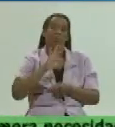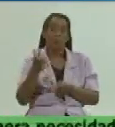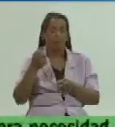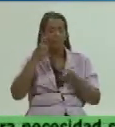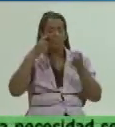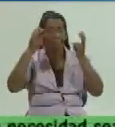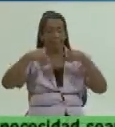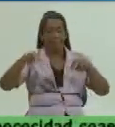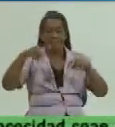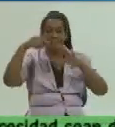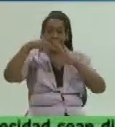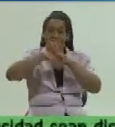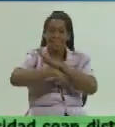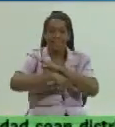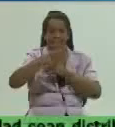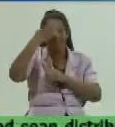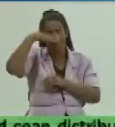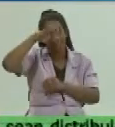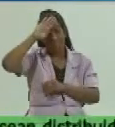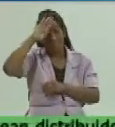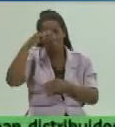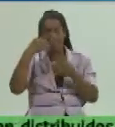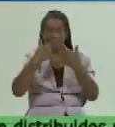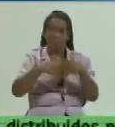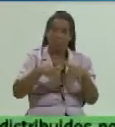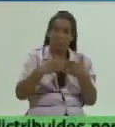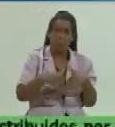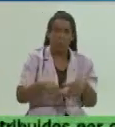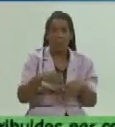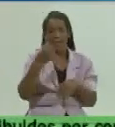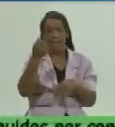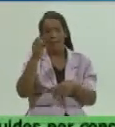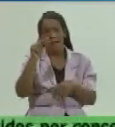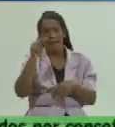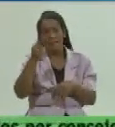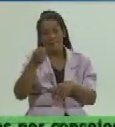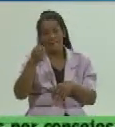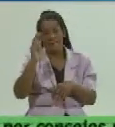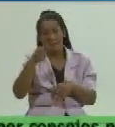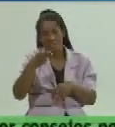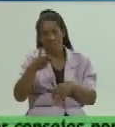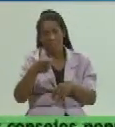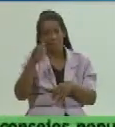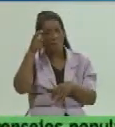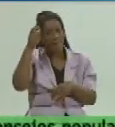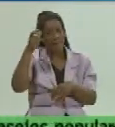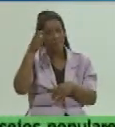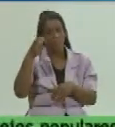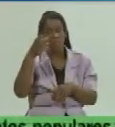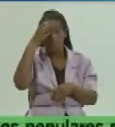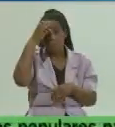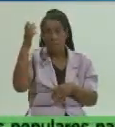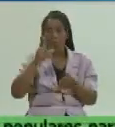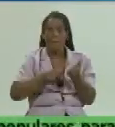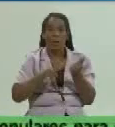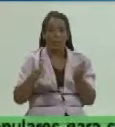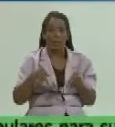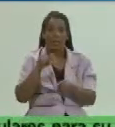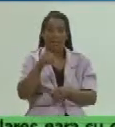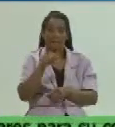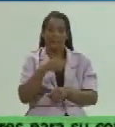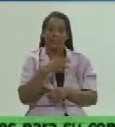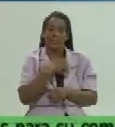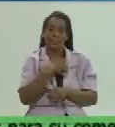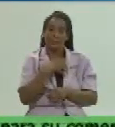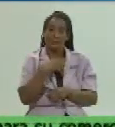estudio del país con los productores con la ANAP los campesinos el propio gobierno provincial se ha encargado de ello y aquí está entonces